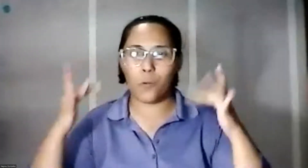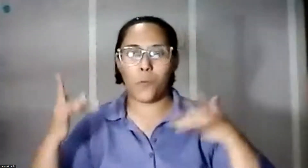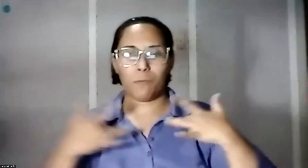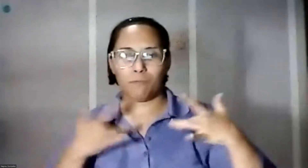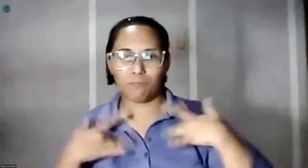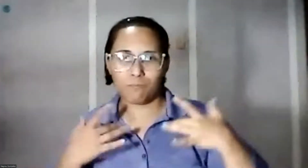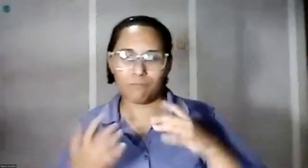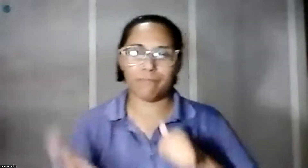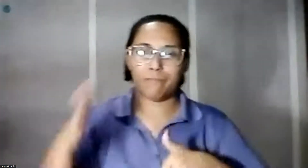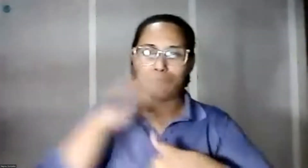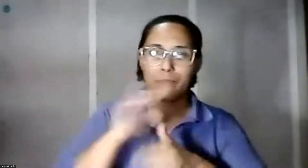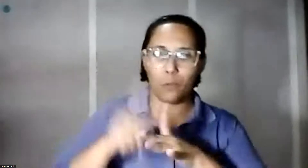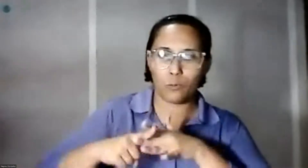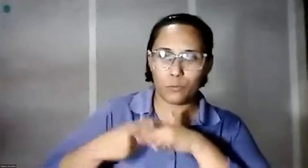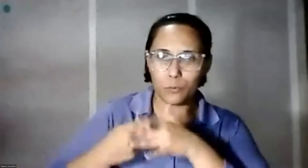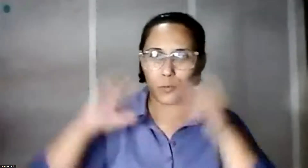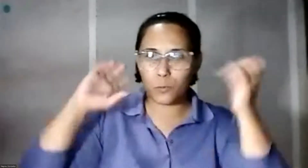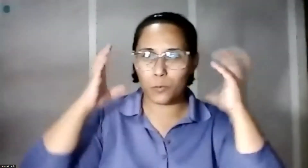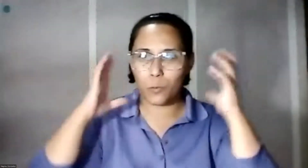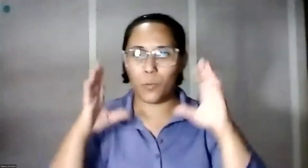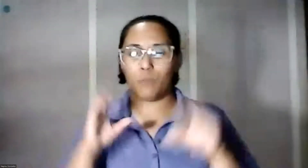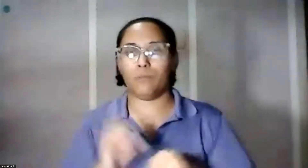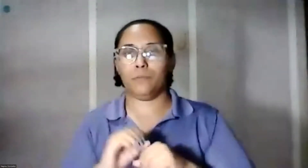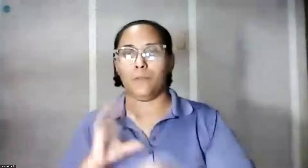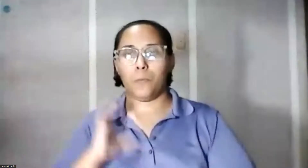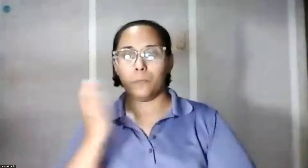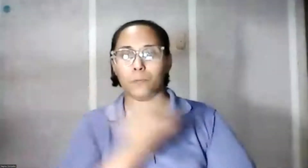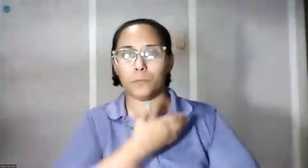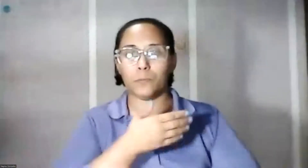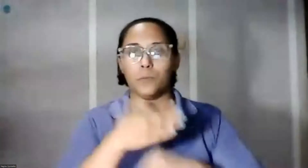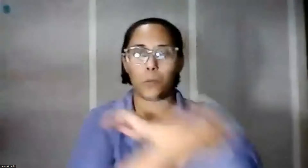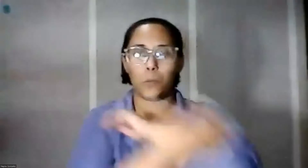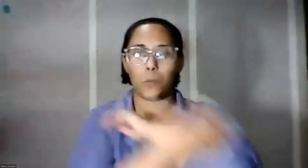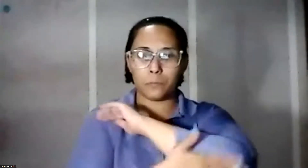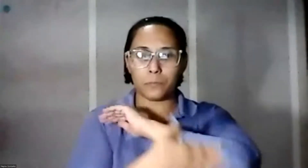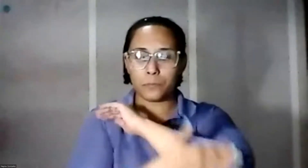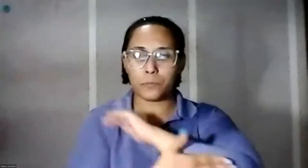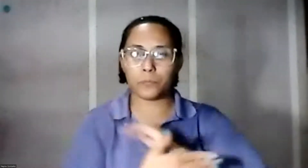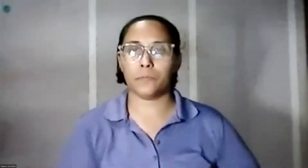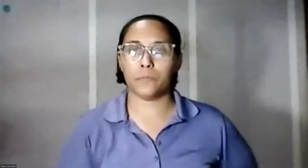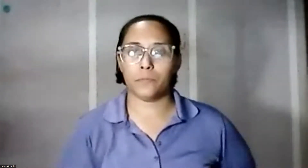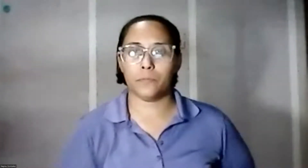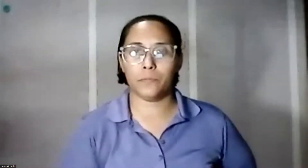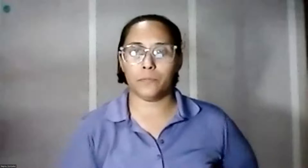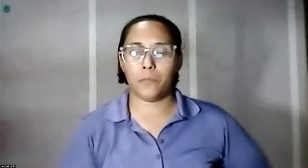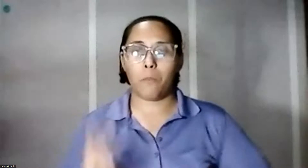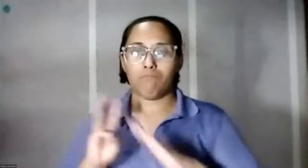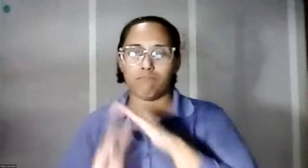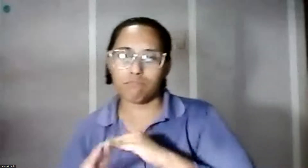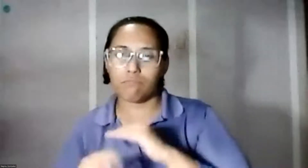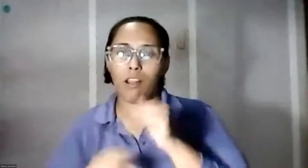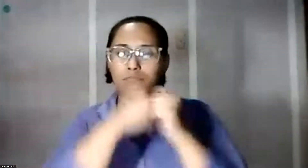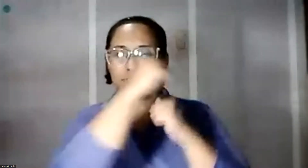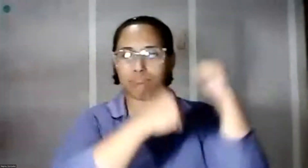al inicio de la radio en nuestro país experimentaron con transmisiones, construyeron y adquirieron